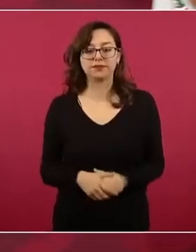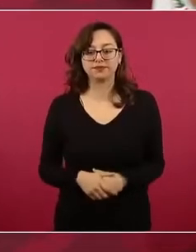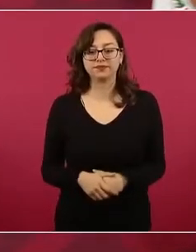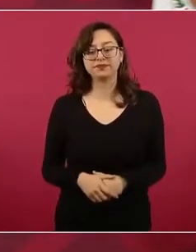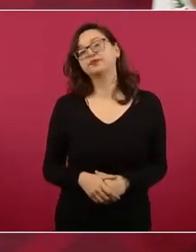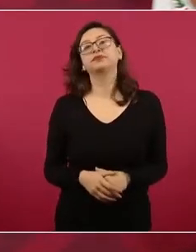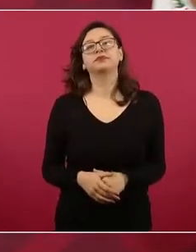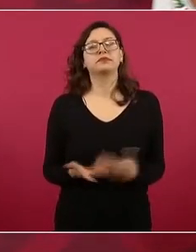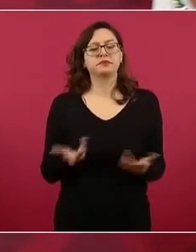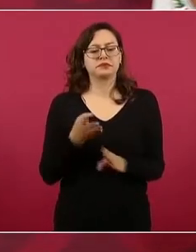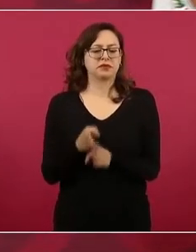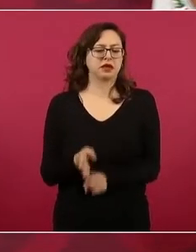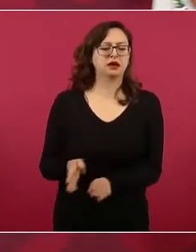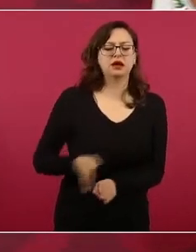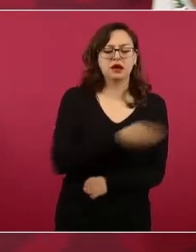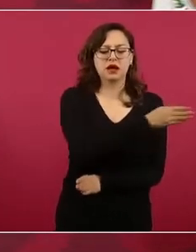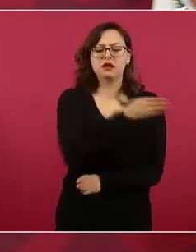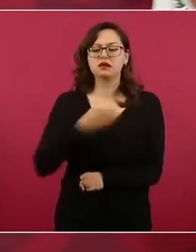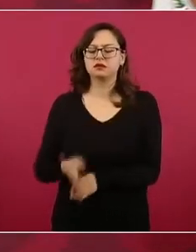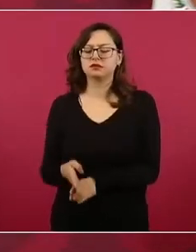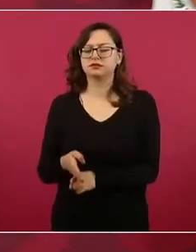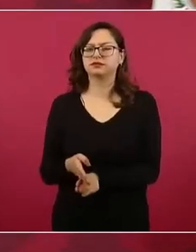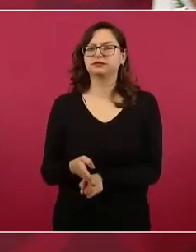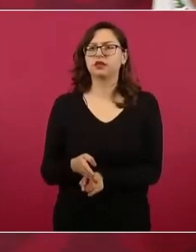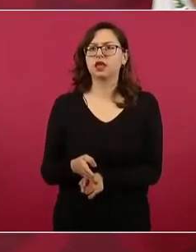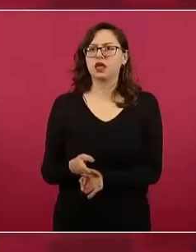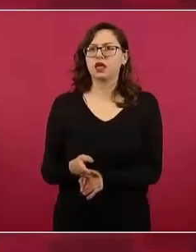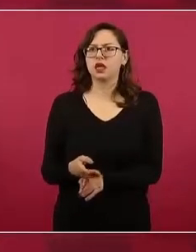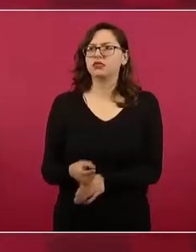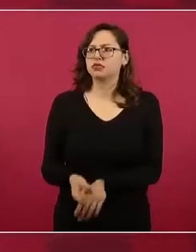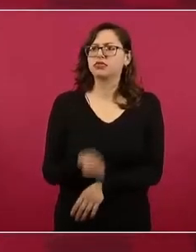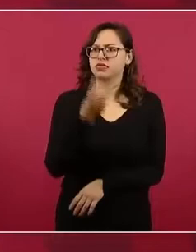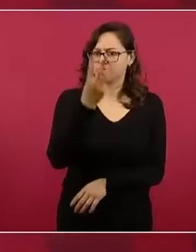en el periodo neoliberal,